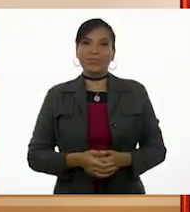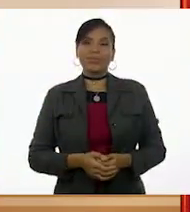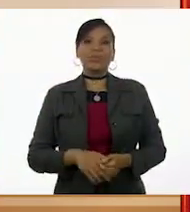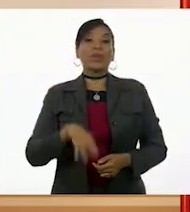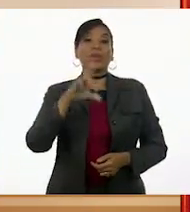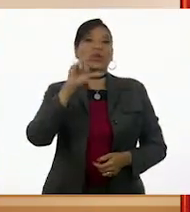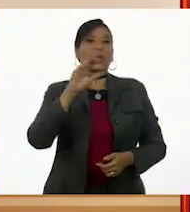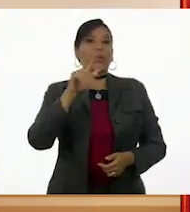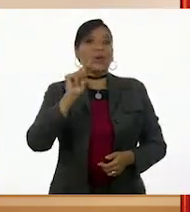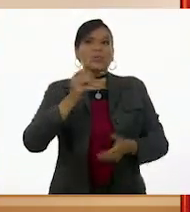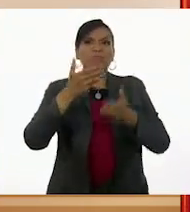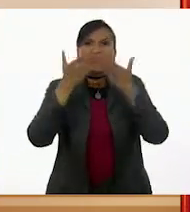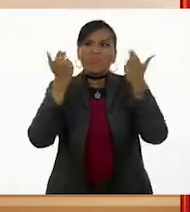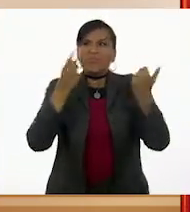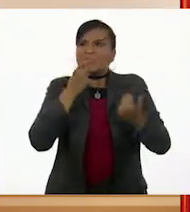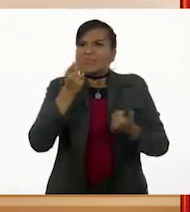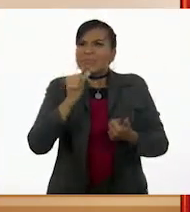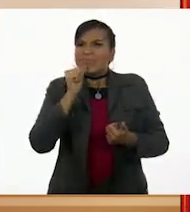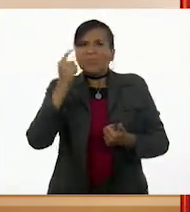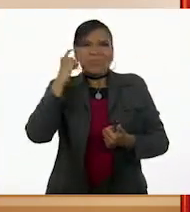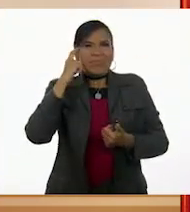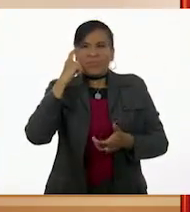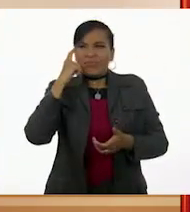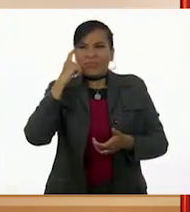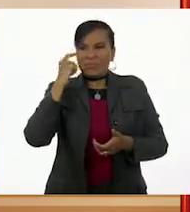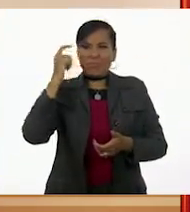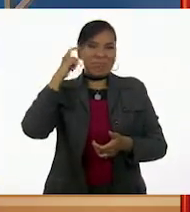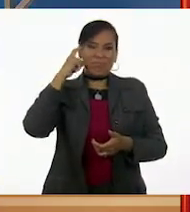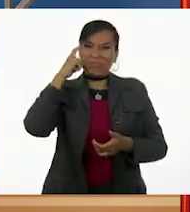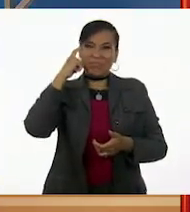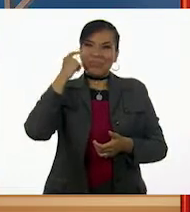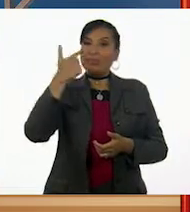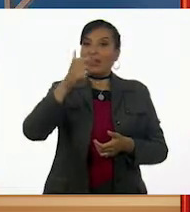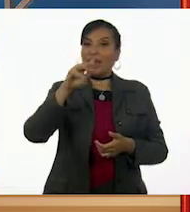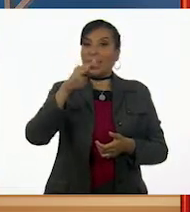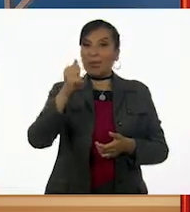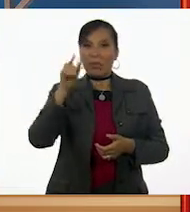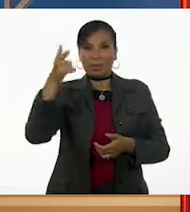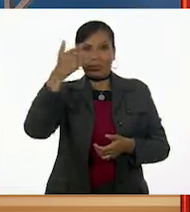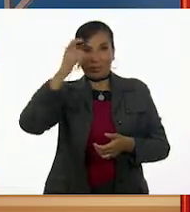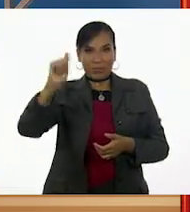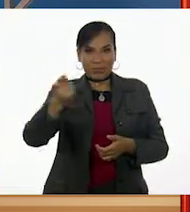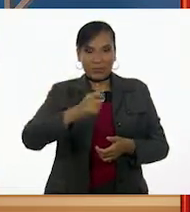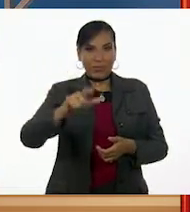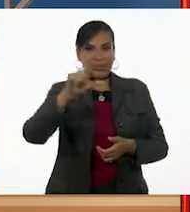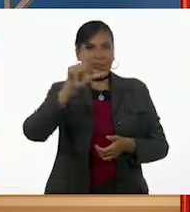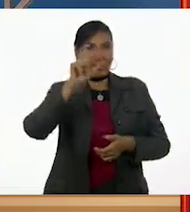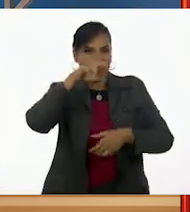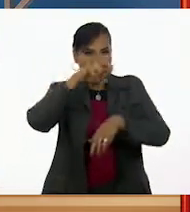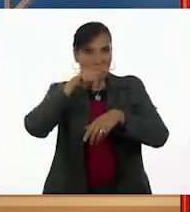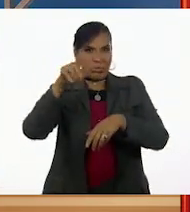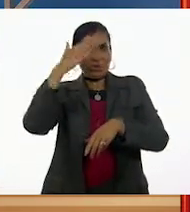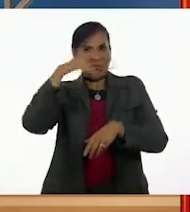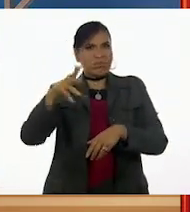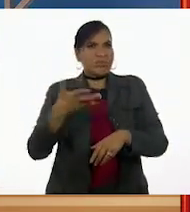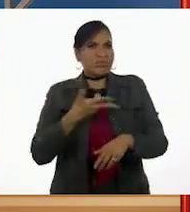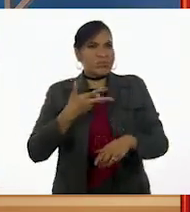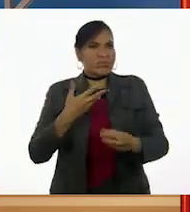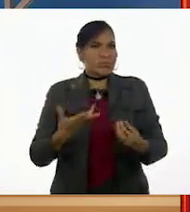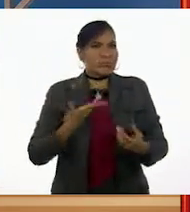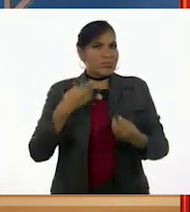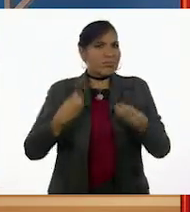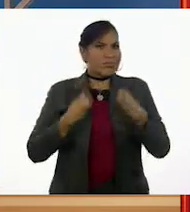Roberto no supo qué decir. No pensó que Gaby, la pirata y Lolo supieran que él existiera.